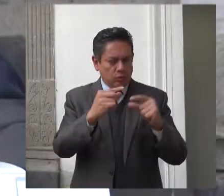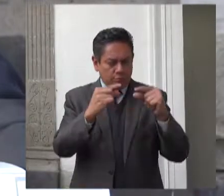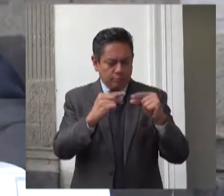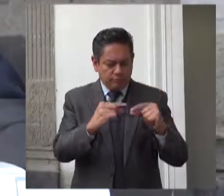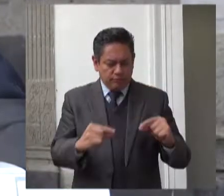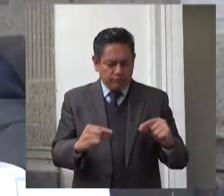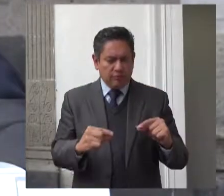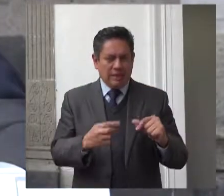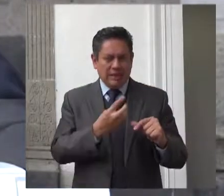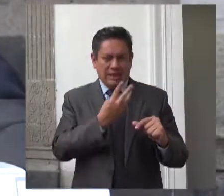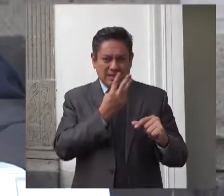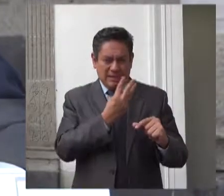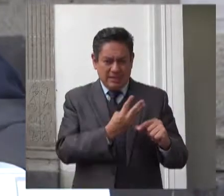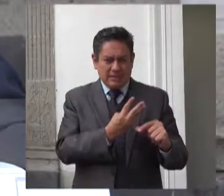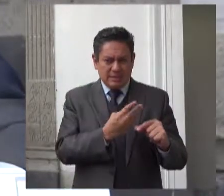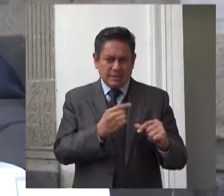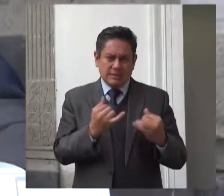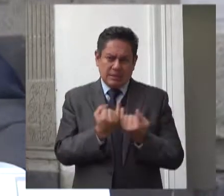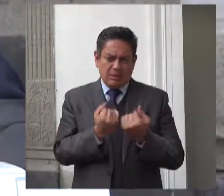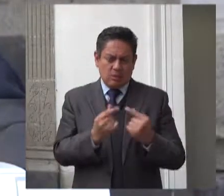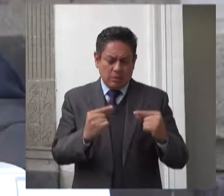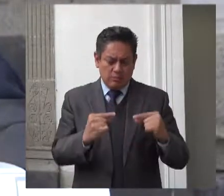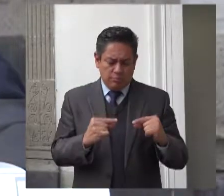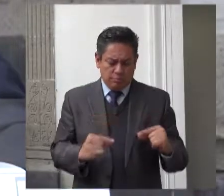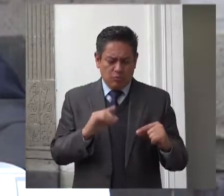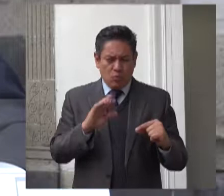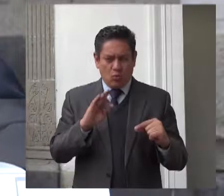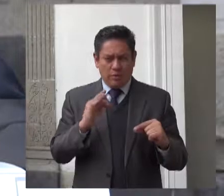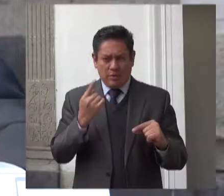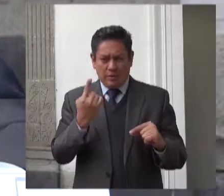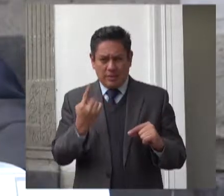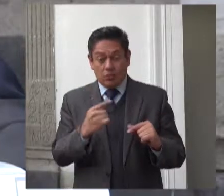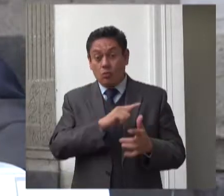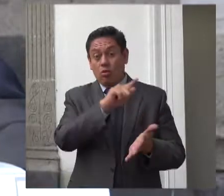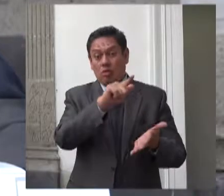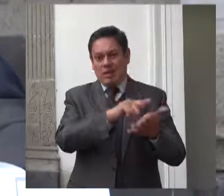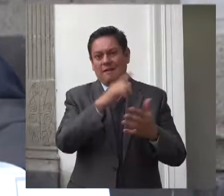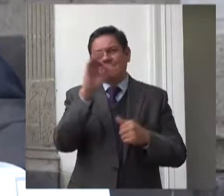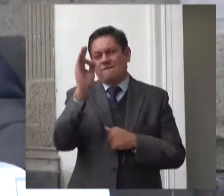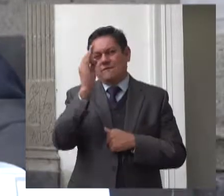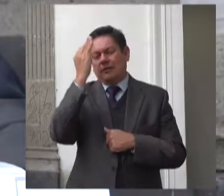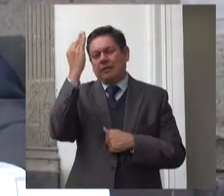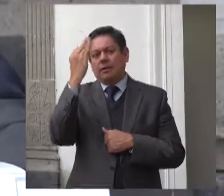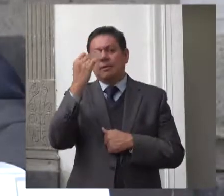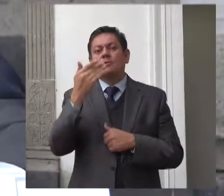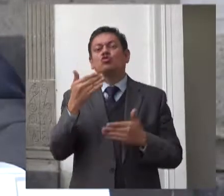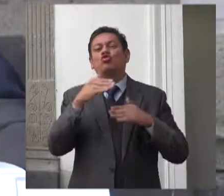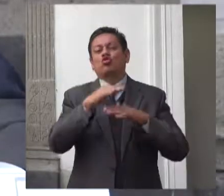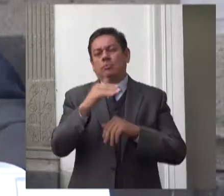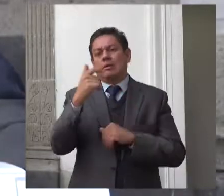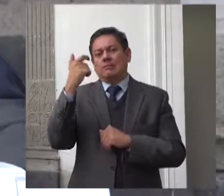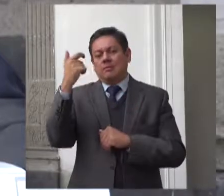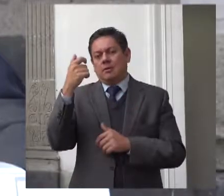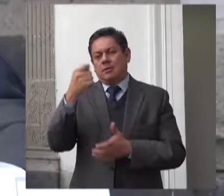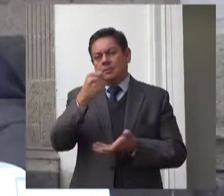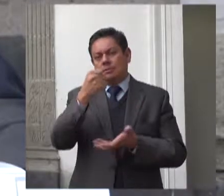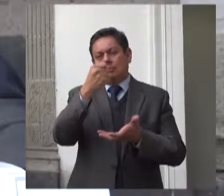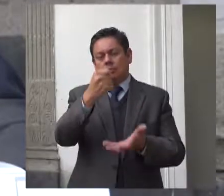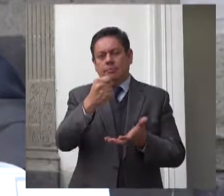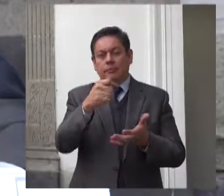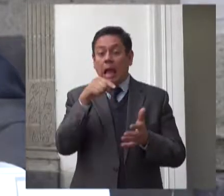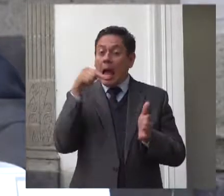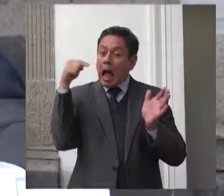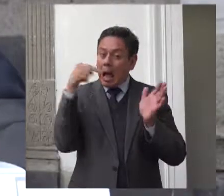romano bis, y cuarenta y uno, último párrafo de la Ley Federal de Presupuesto y Responsabilidad